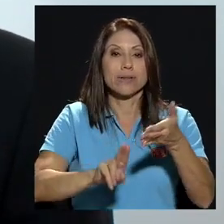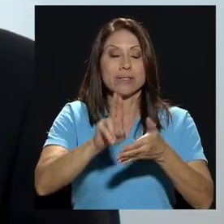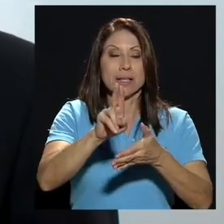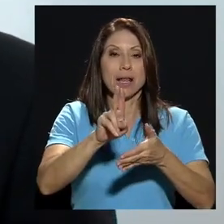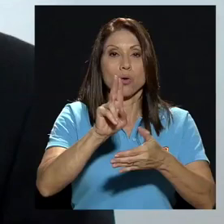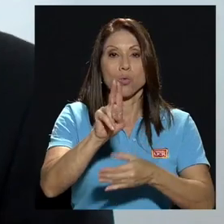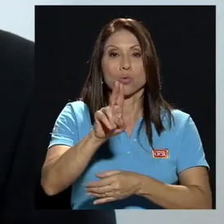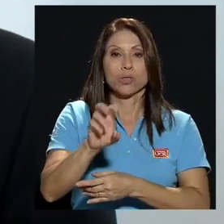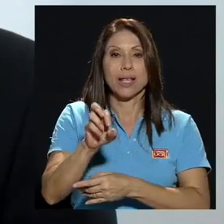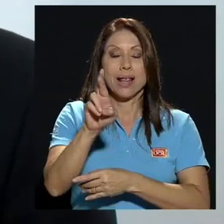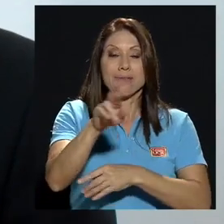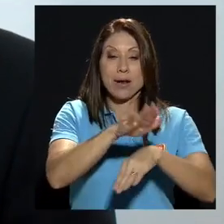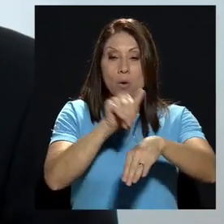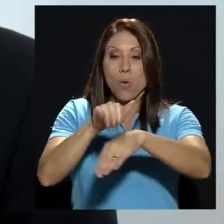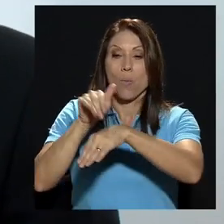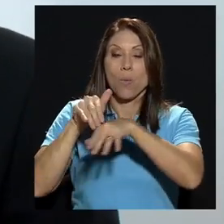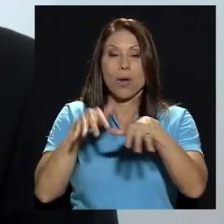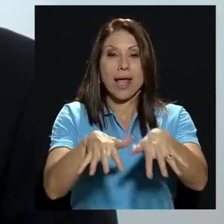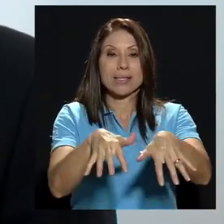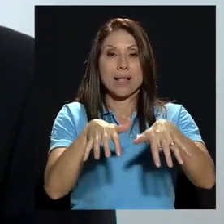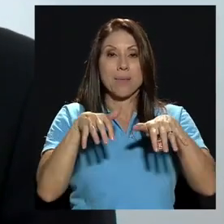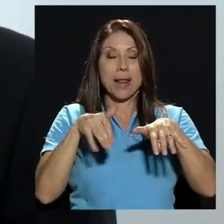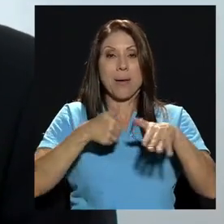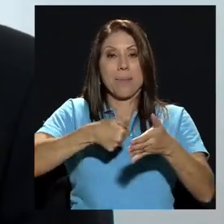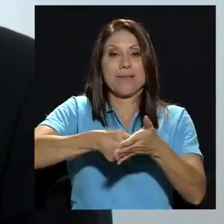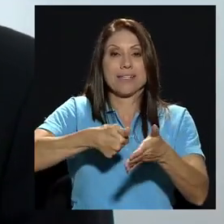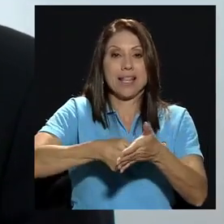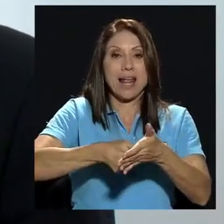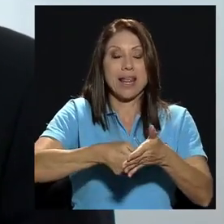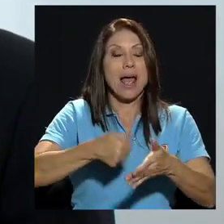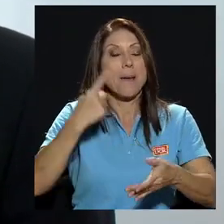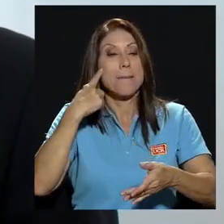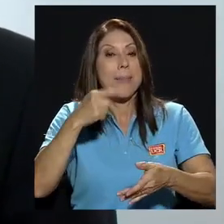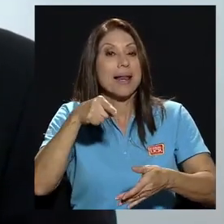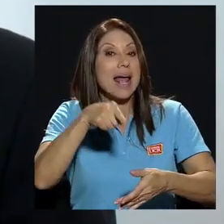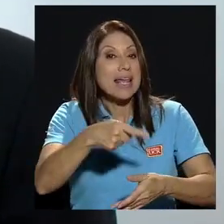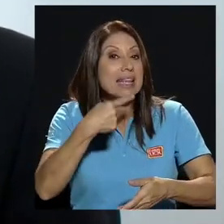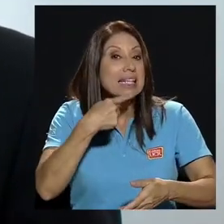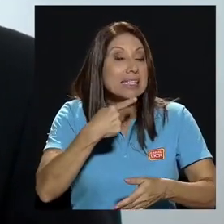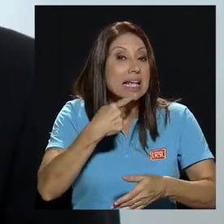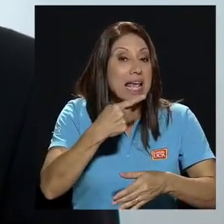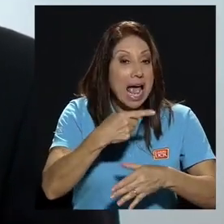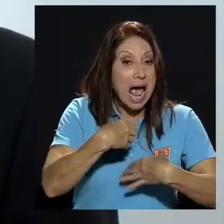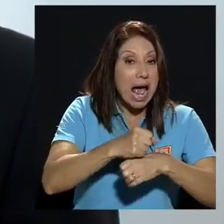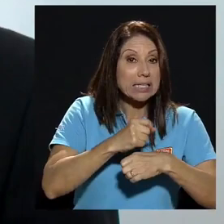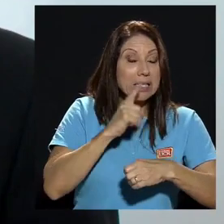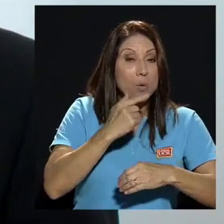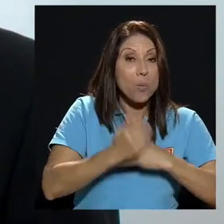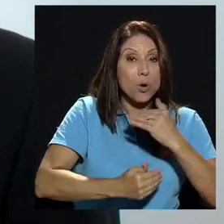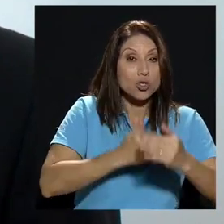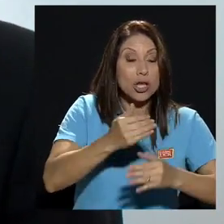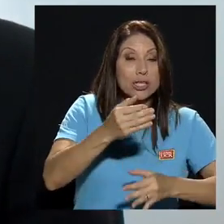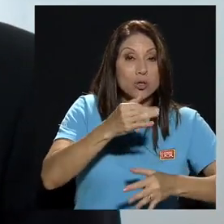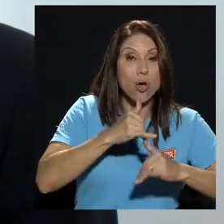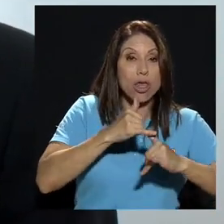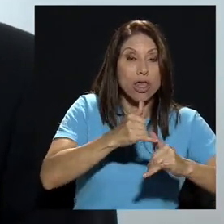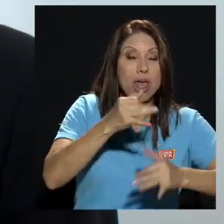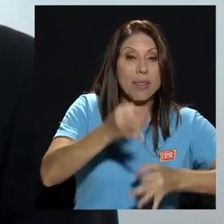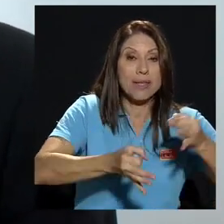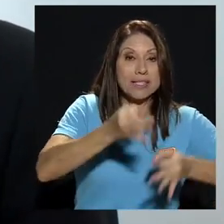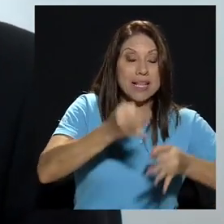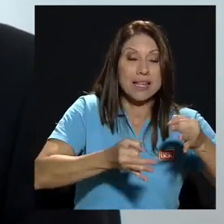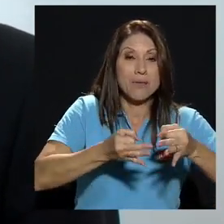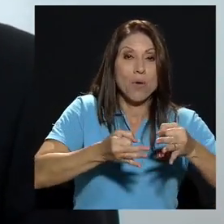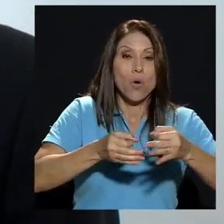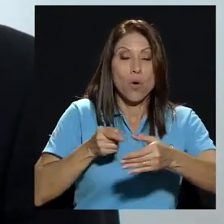que convoque una asamblea plebiscitaria y que esta asamblea determine si instaura un proceso administrativo contra el lector geninjense por el